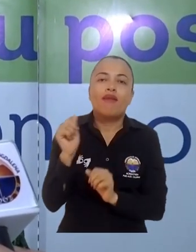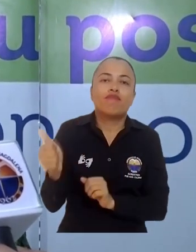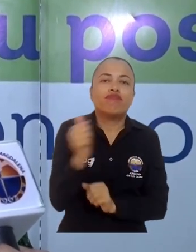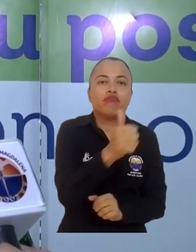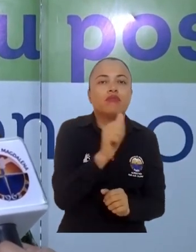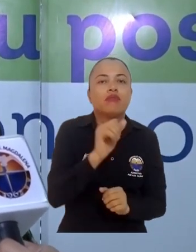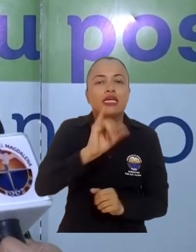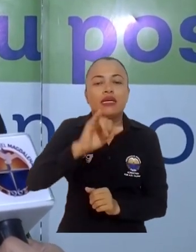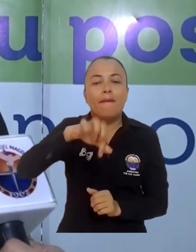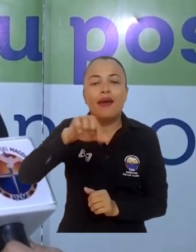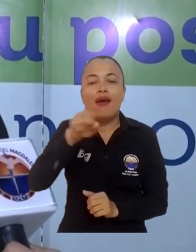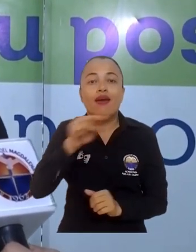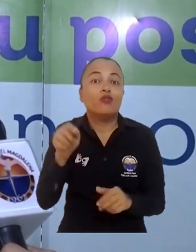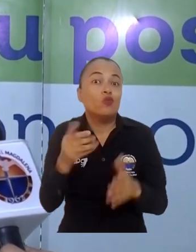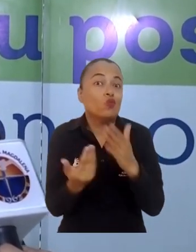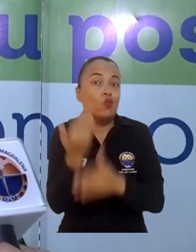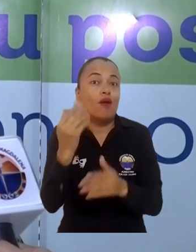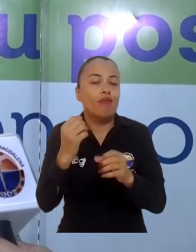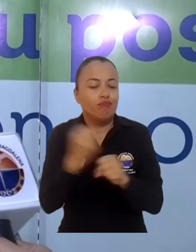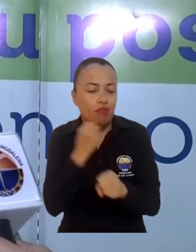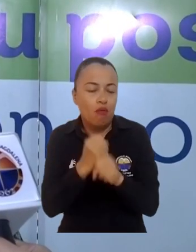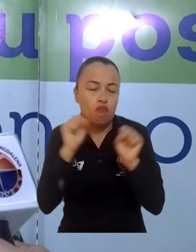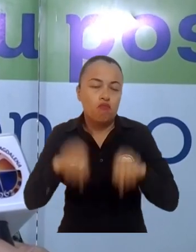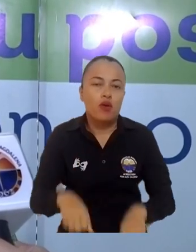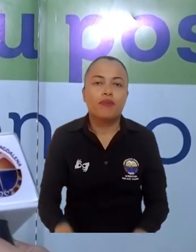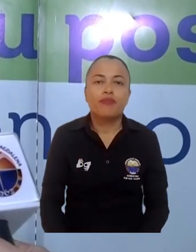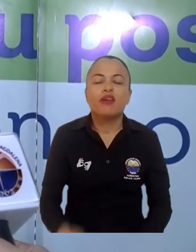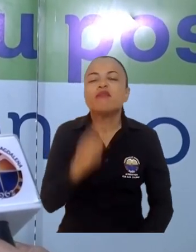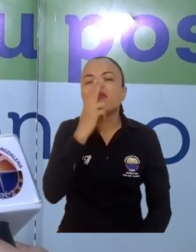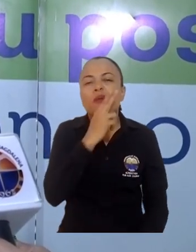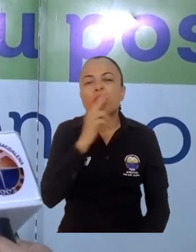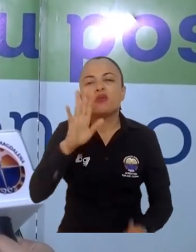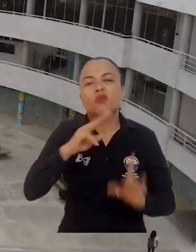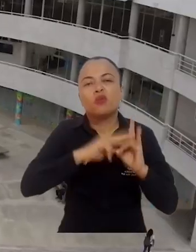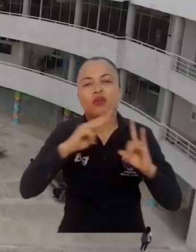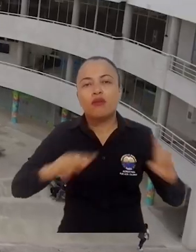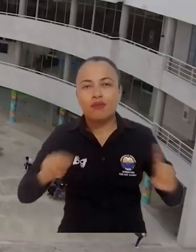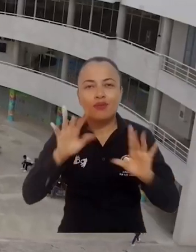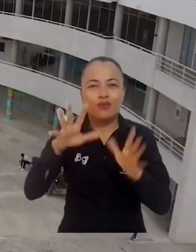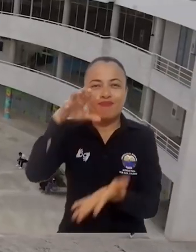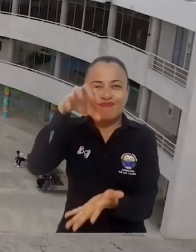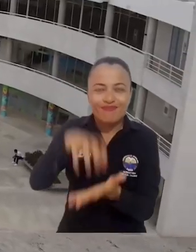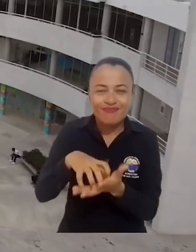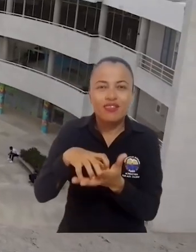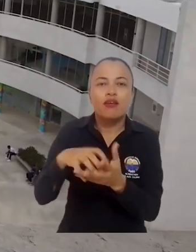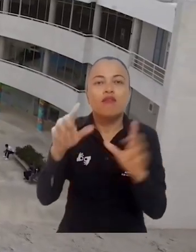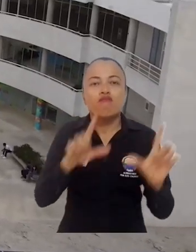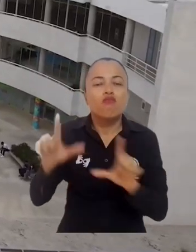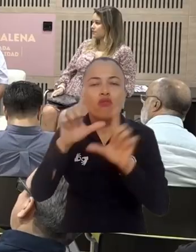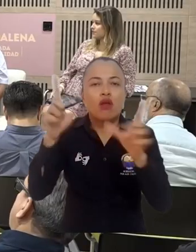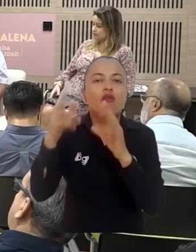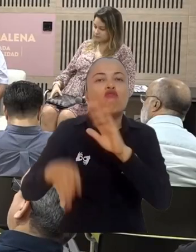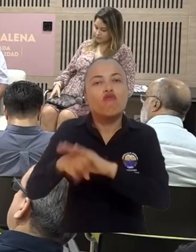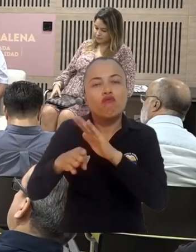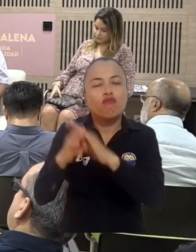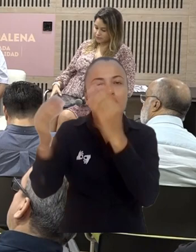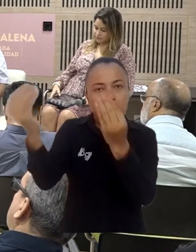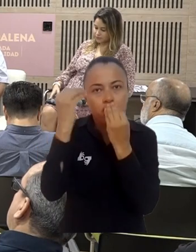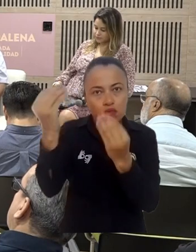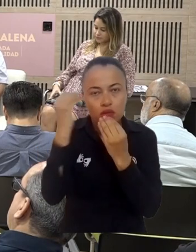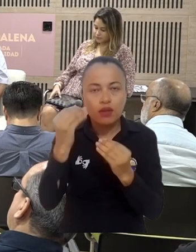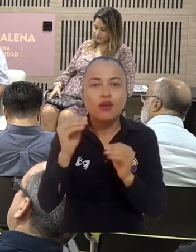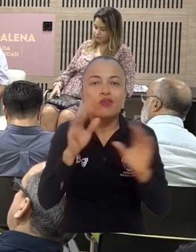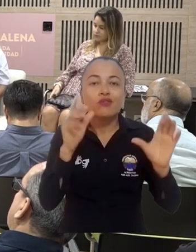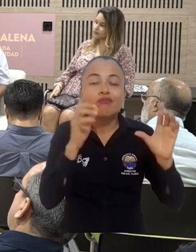puede traer más clínicas o puede desarrollar emprendimientos, ya sea en IPS. El compromiso de la Universidad del Magdalena a través del Centro de